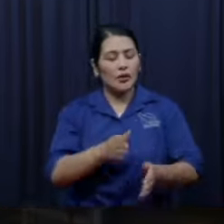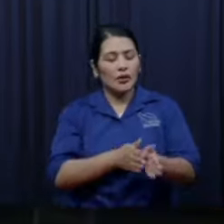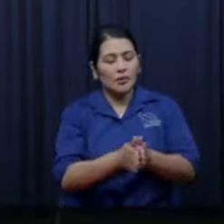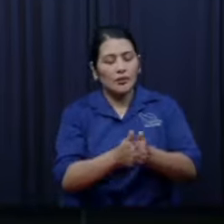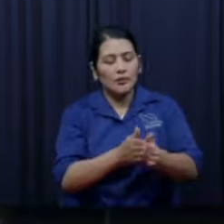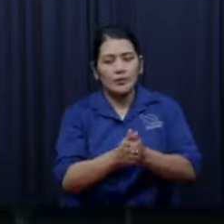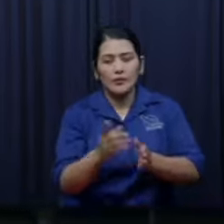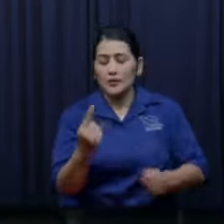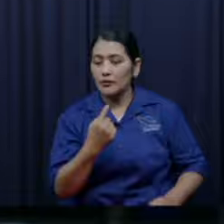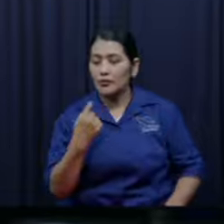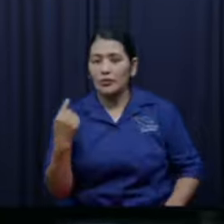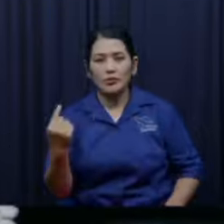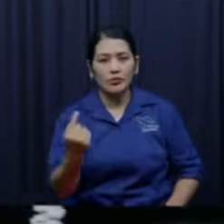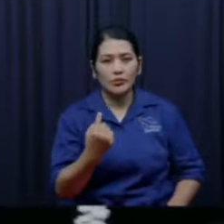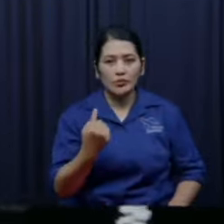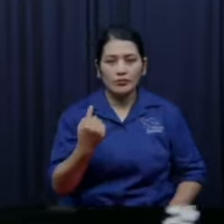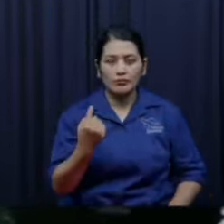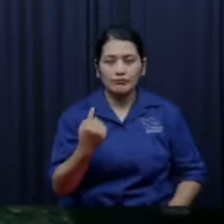rescatar